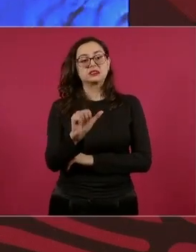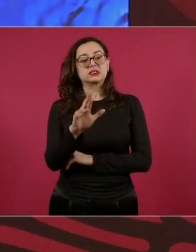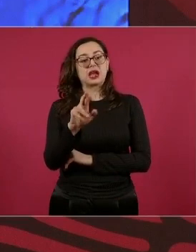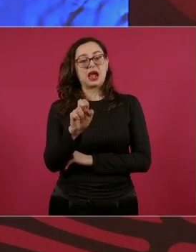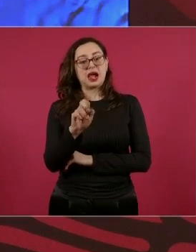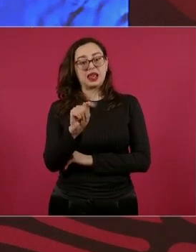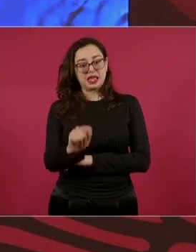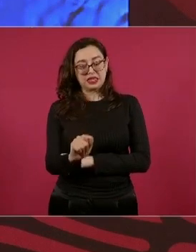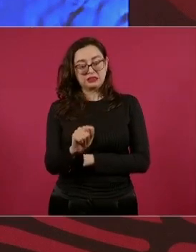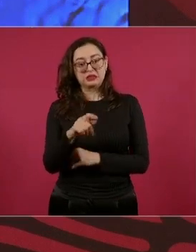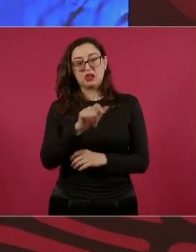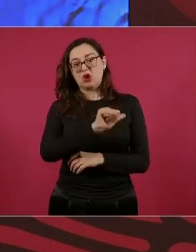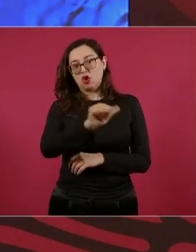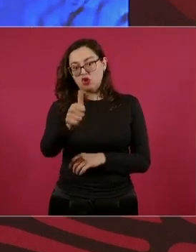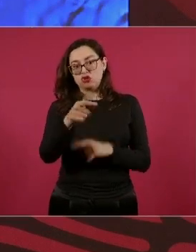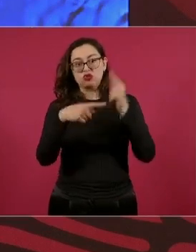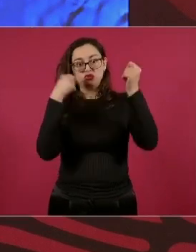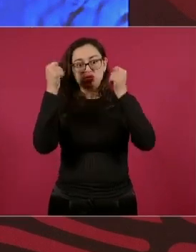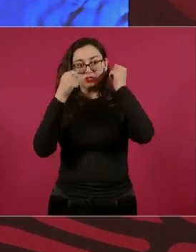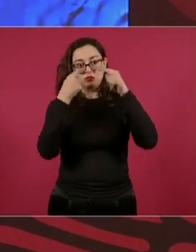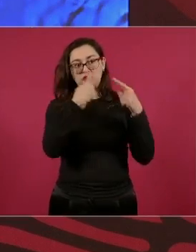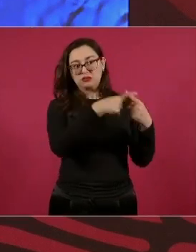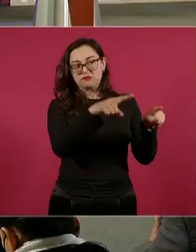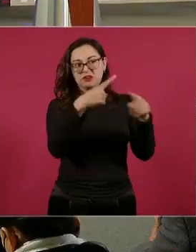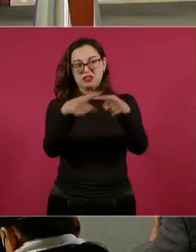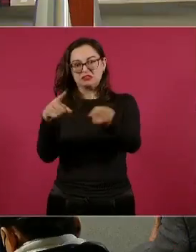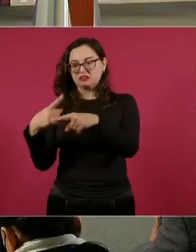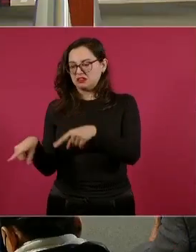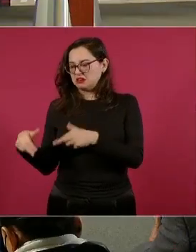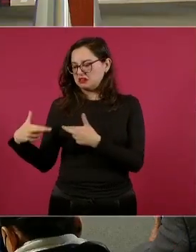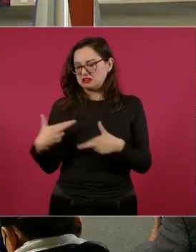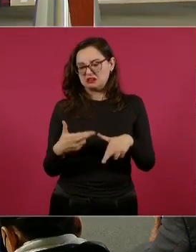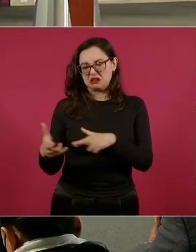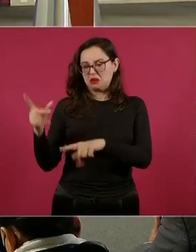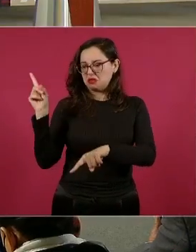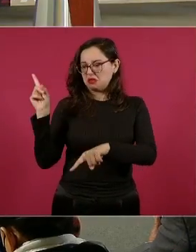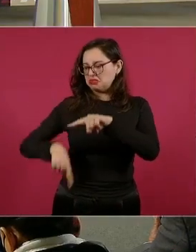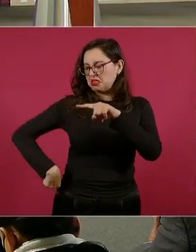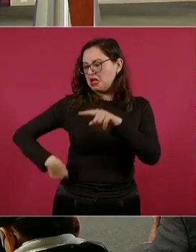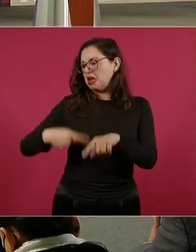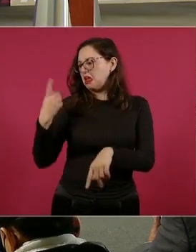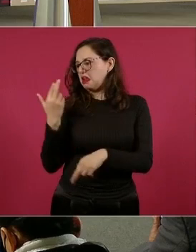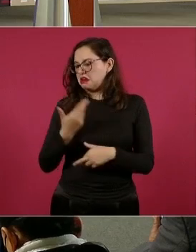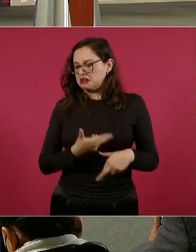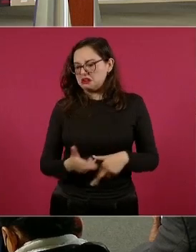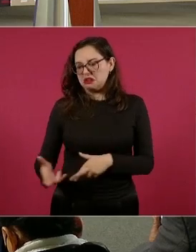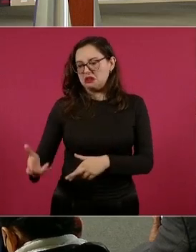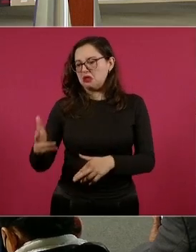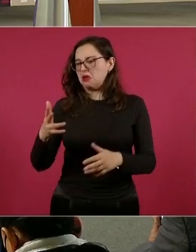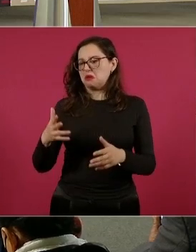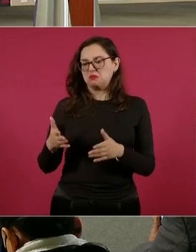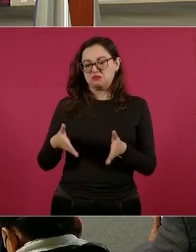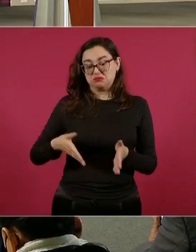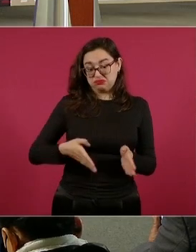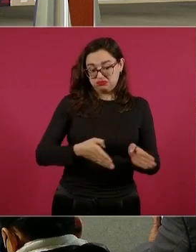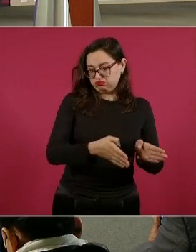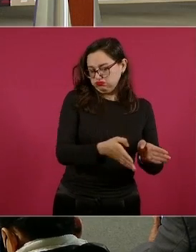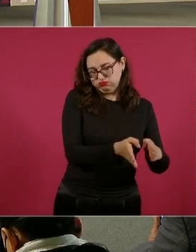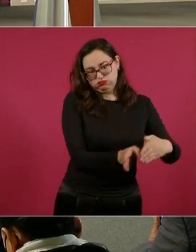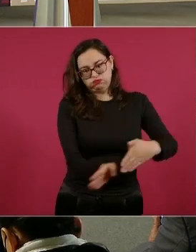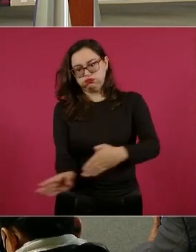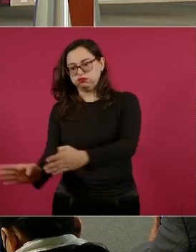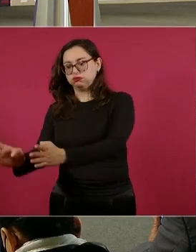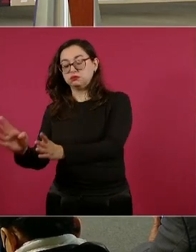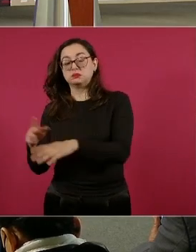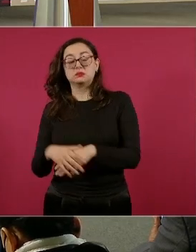de otros centros turísticos y no aparecían en ese entonces los